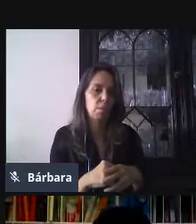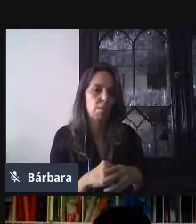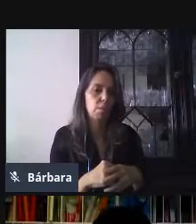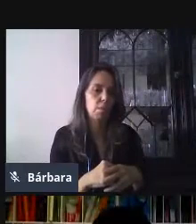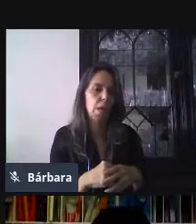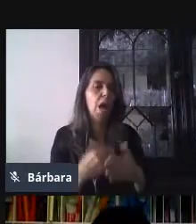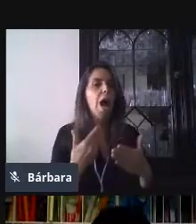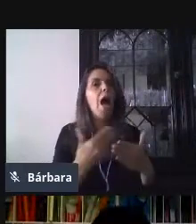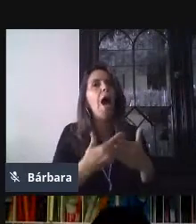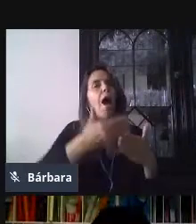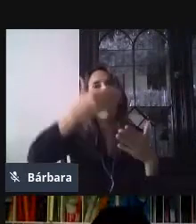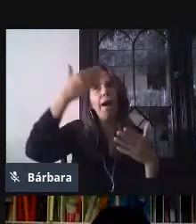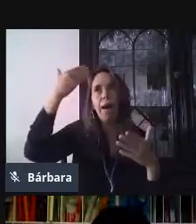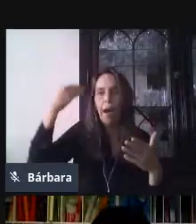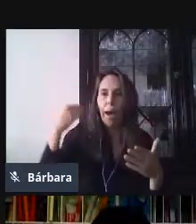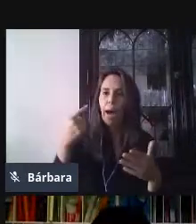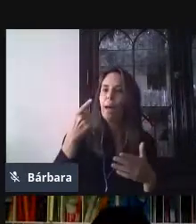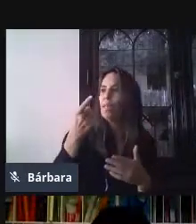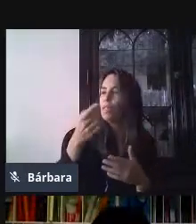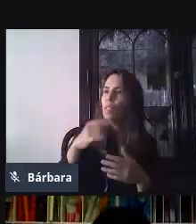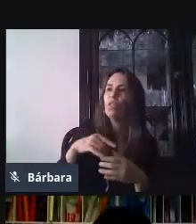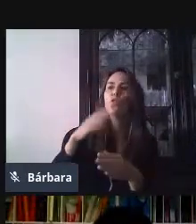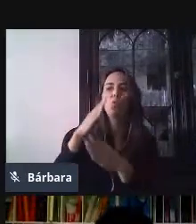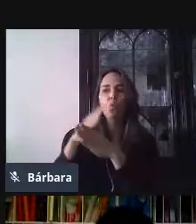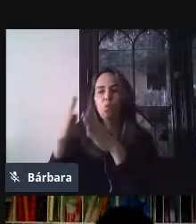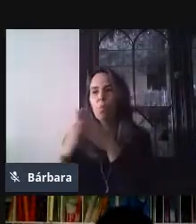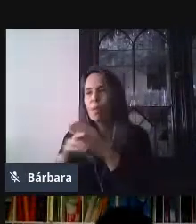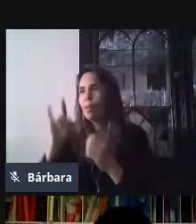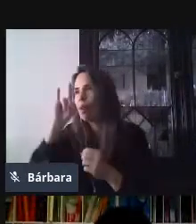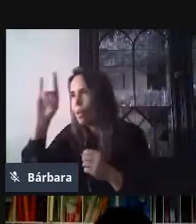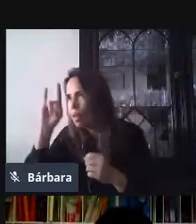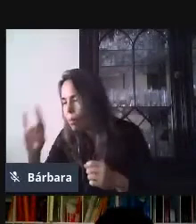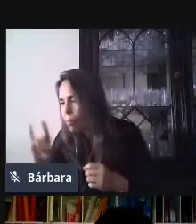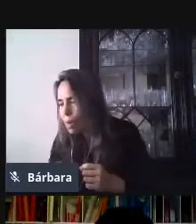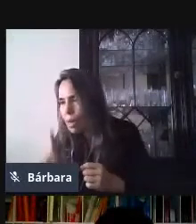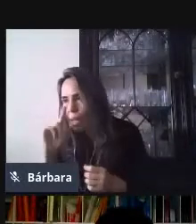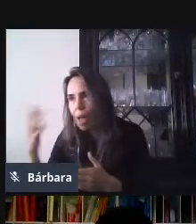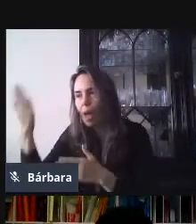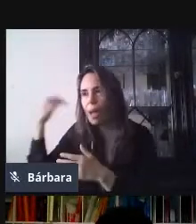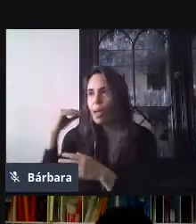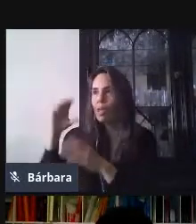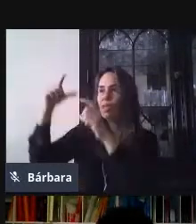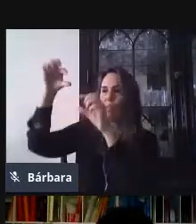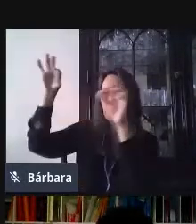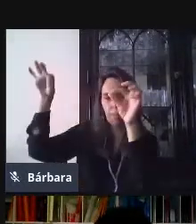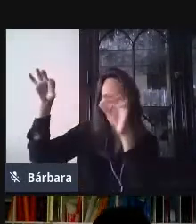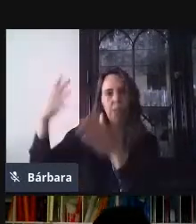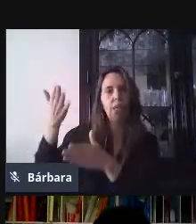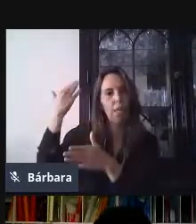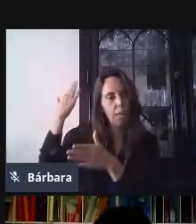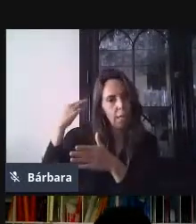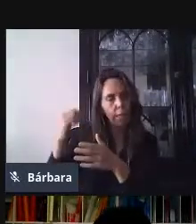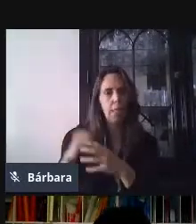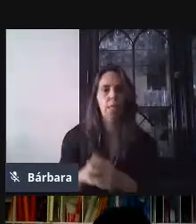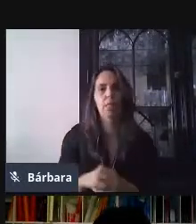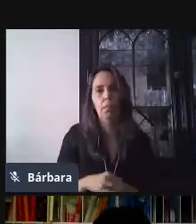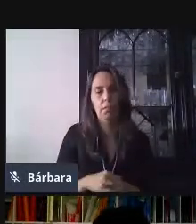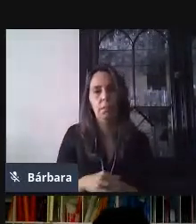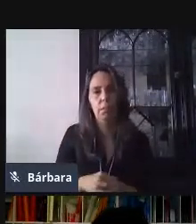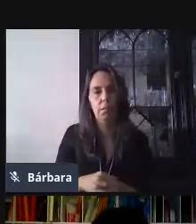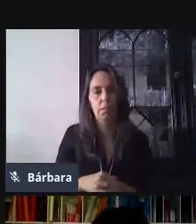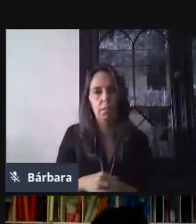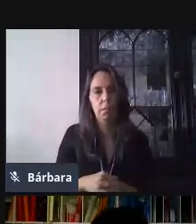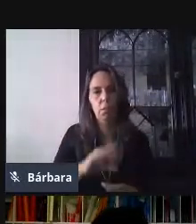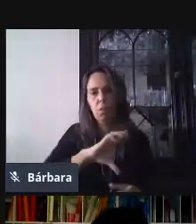preparar mi material que voy a utilizar para mi formulario. En este caso, ya agregué algunas imágenes a mi Google Drive. Entonces, me voy a ir a la pestaña